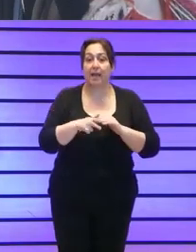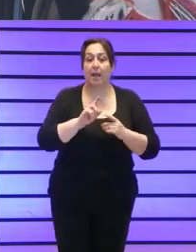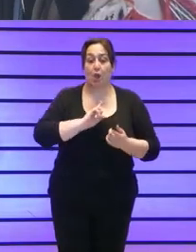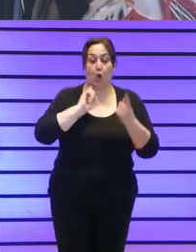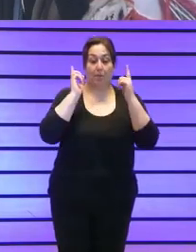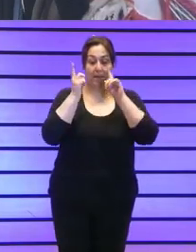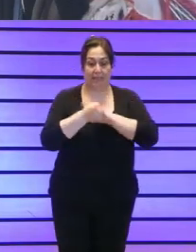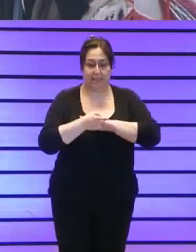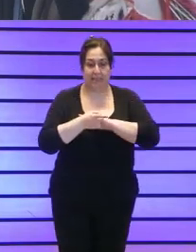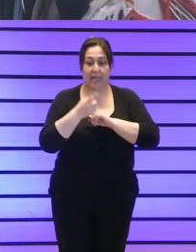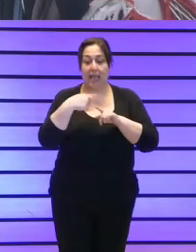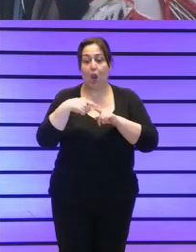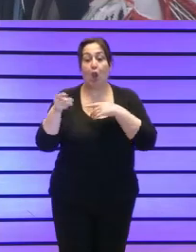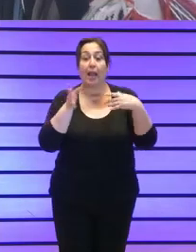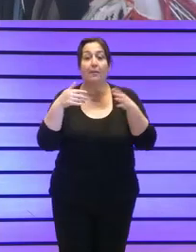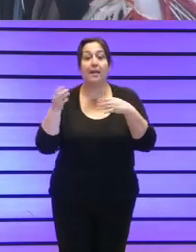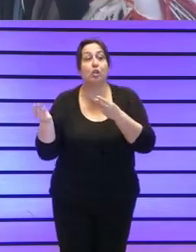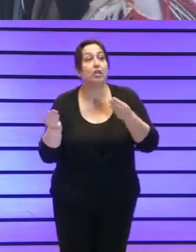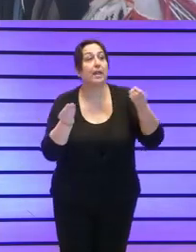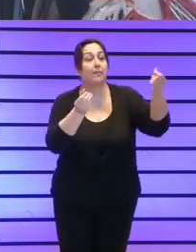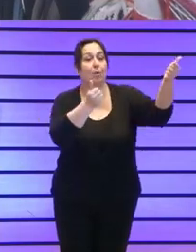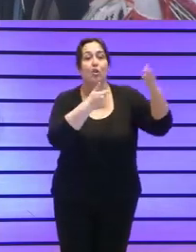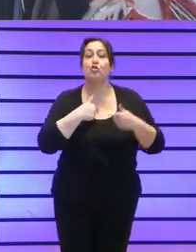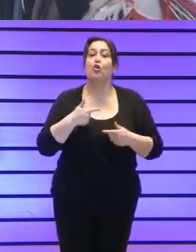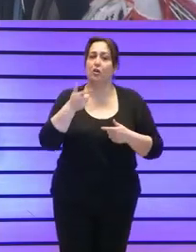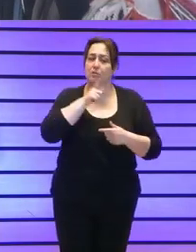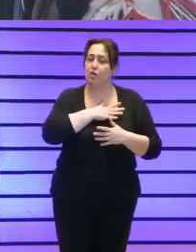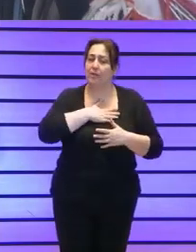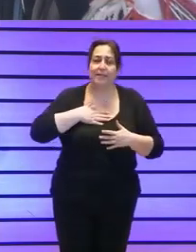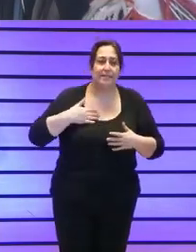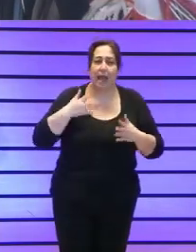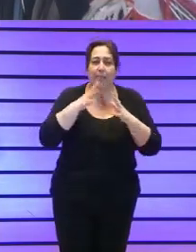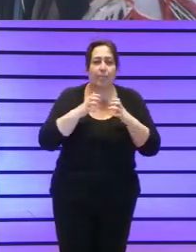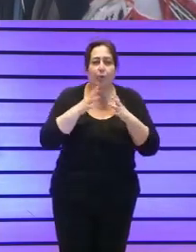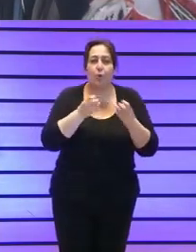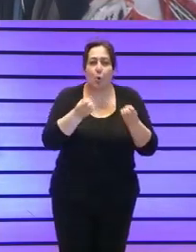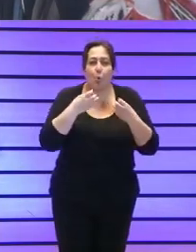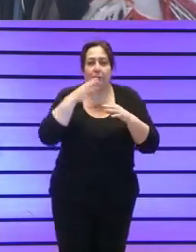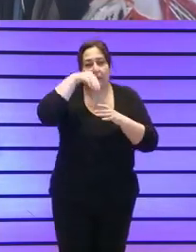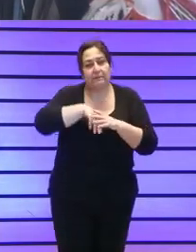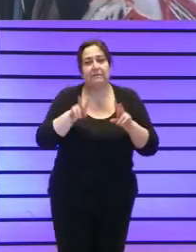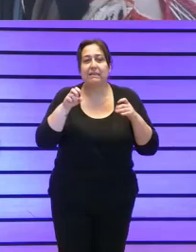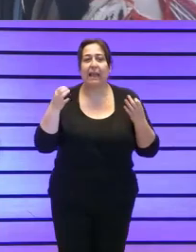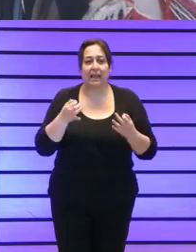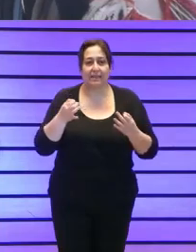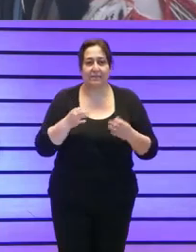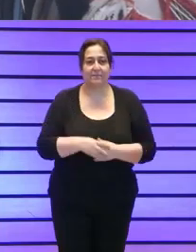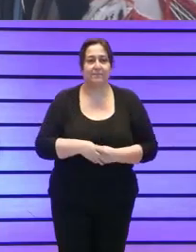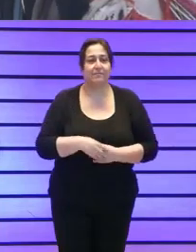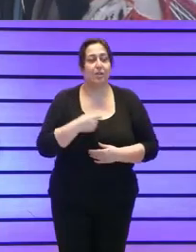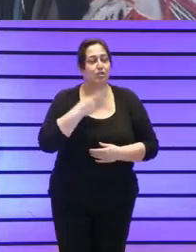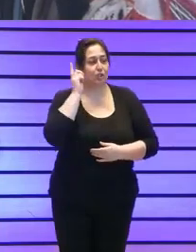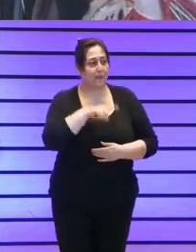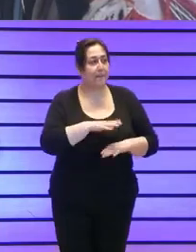que el viento se llevó. Estoy deseando que nos cuente de qué se trata. Yo también. Para ello,